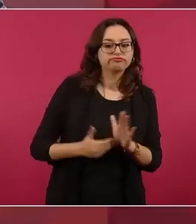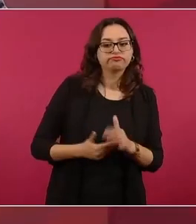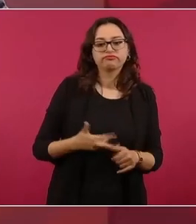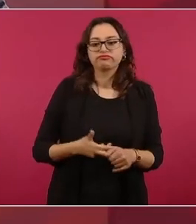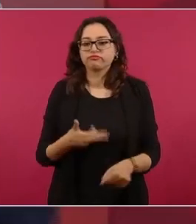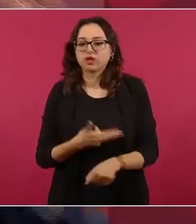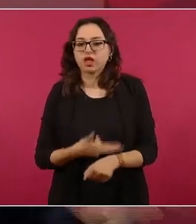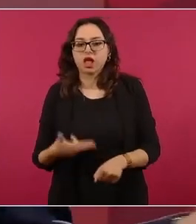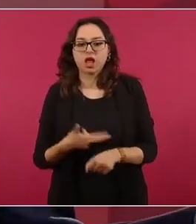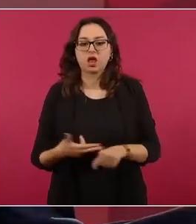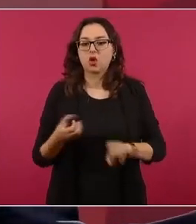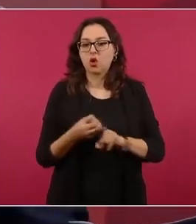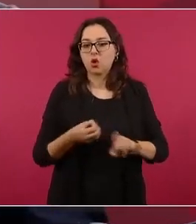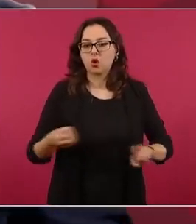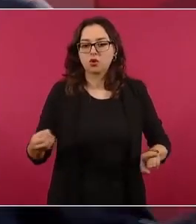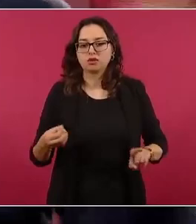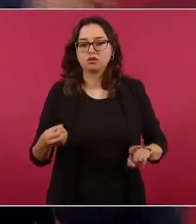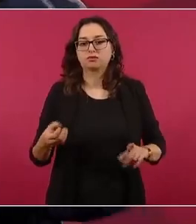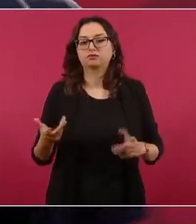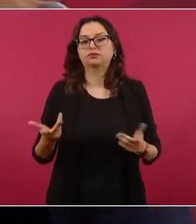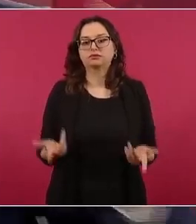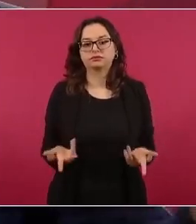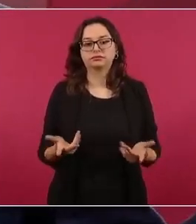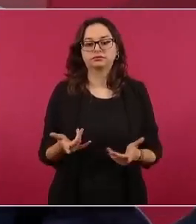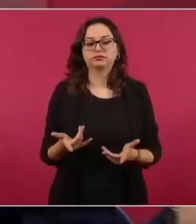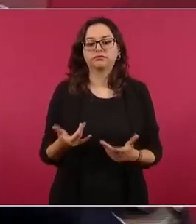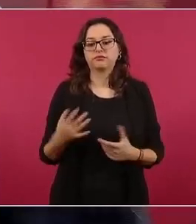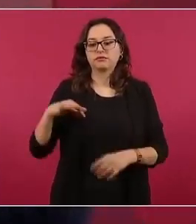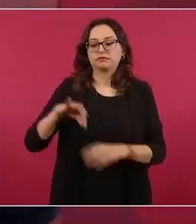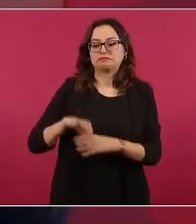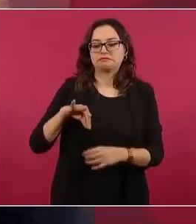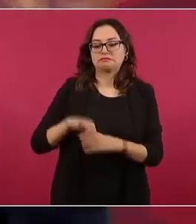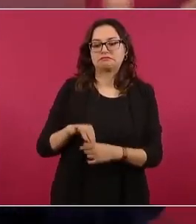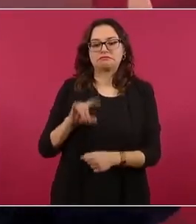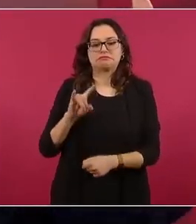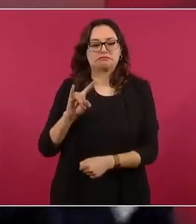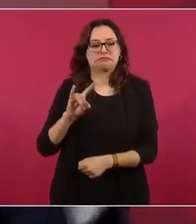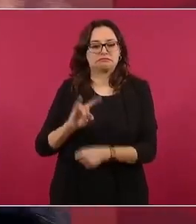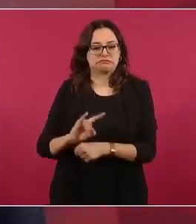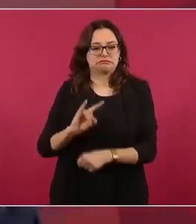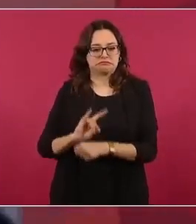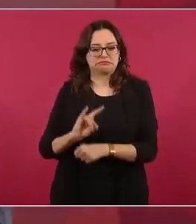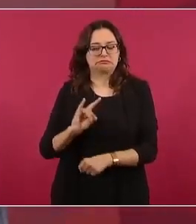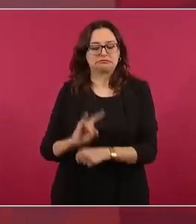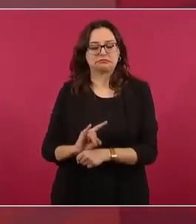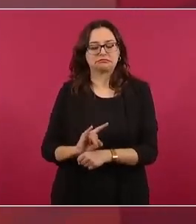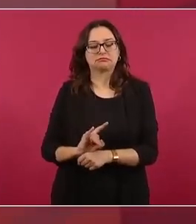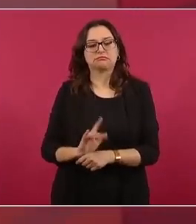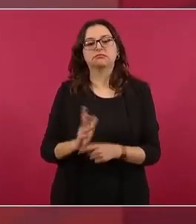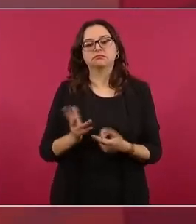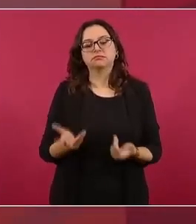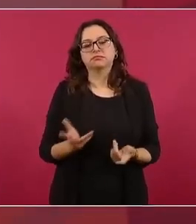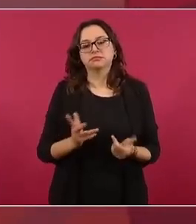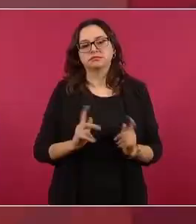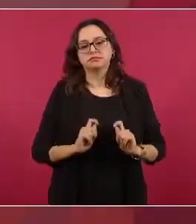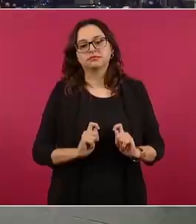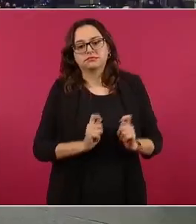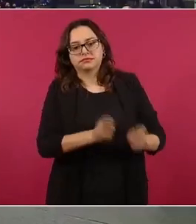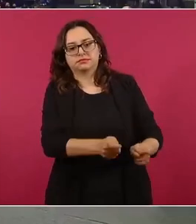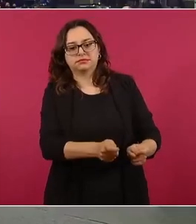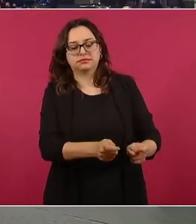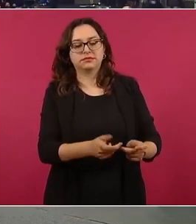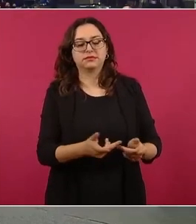para llevar a cabo ahora sí el procedimiento. Llegaba